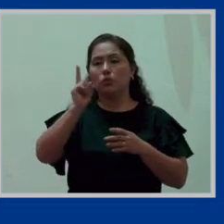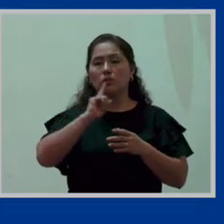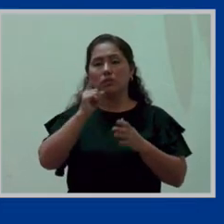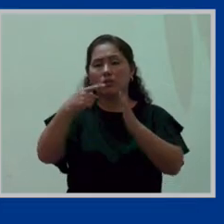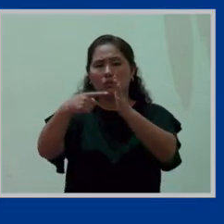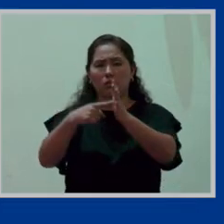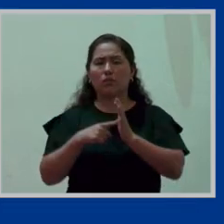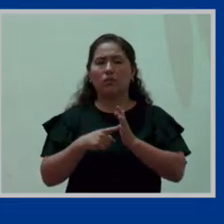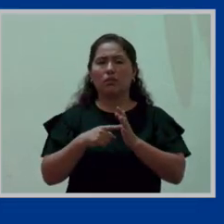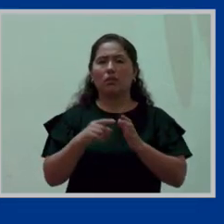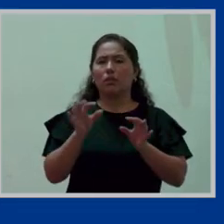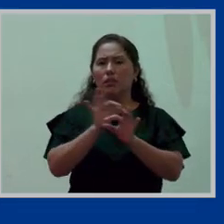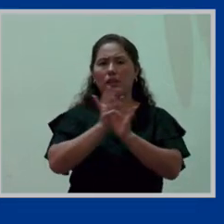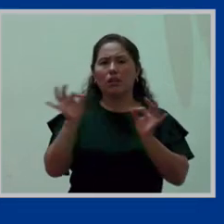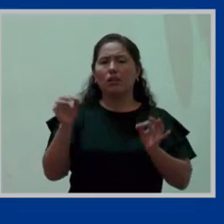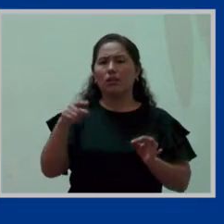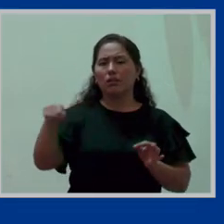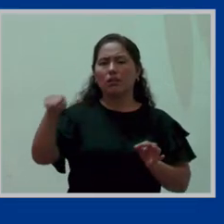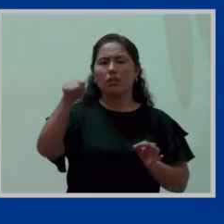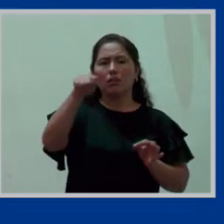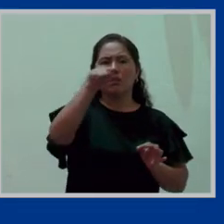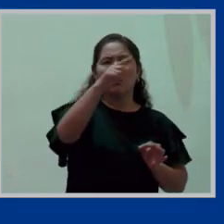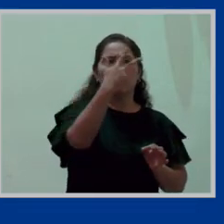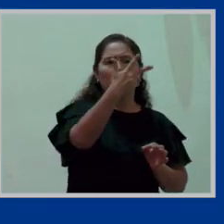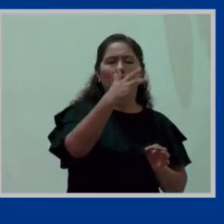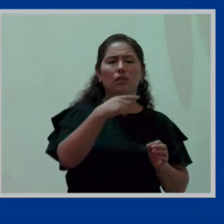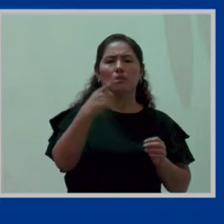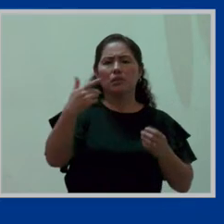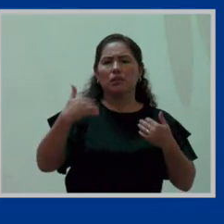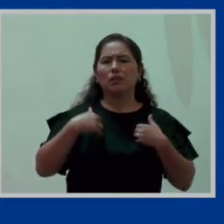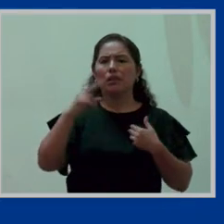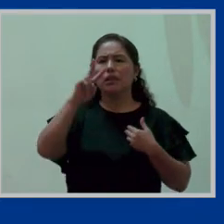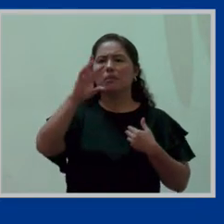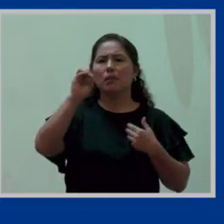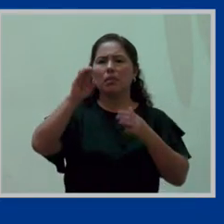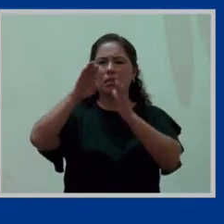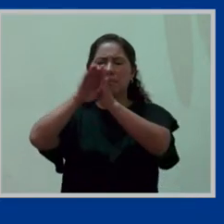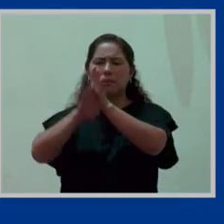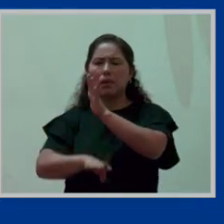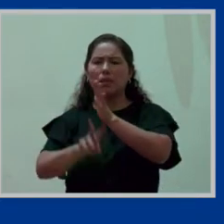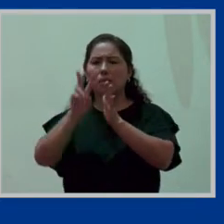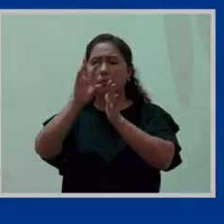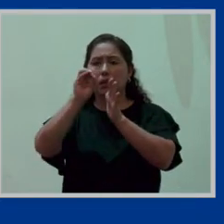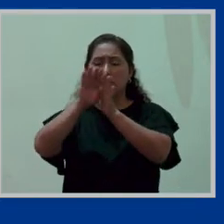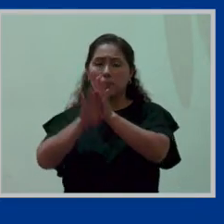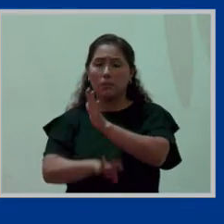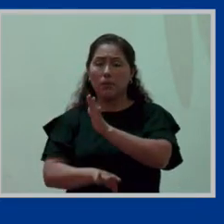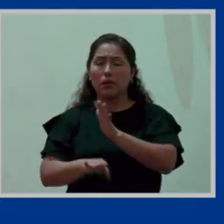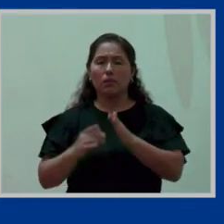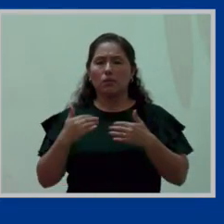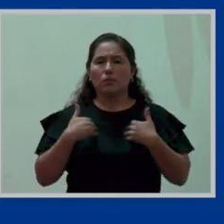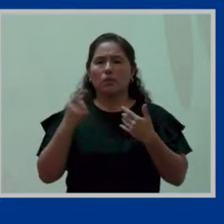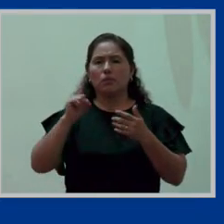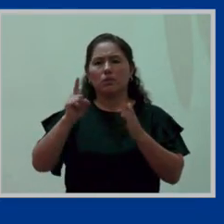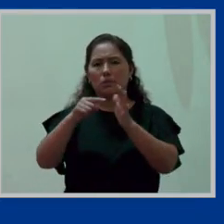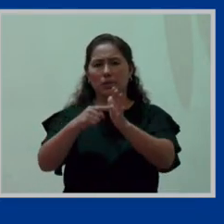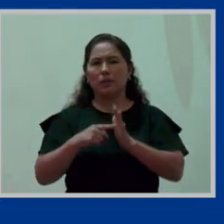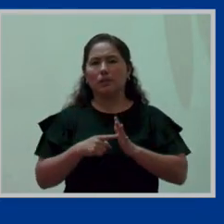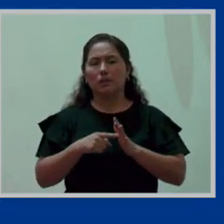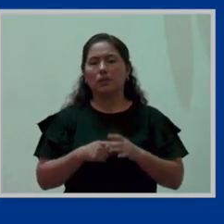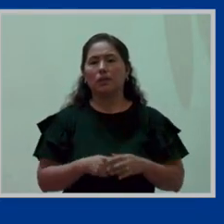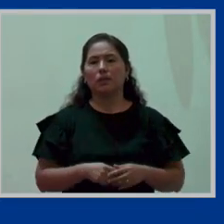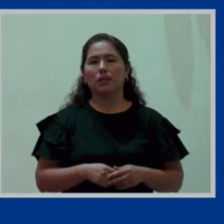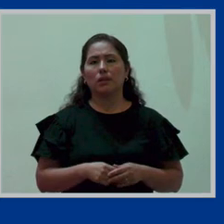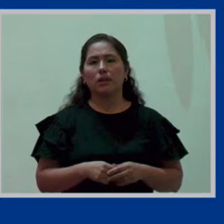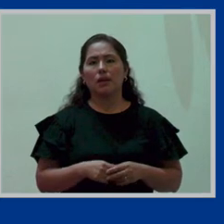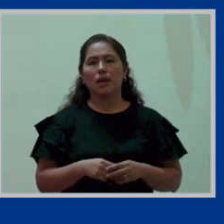ninguno de los tres porque tiene menos de 20 mujeres en la fértil estamos de acuerdo pero ahora